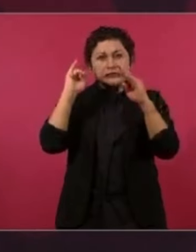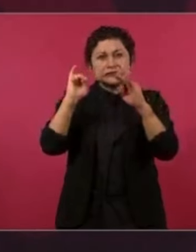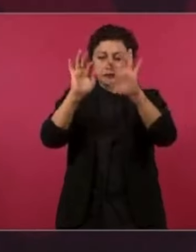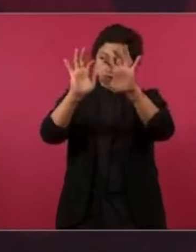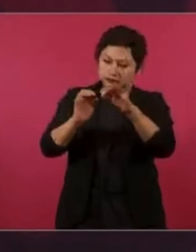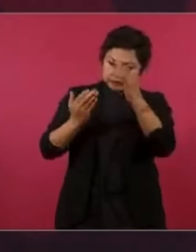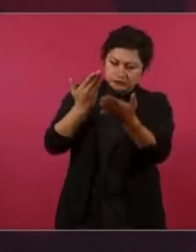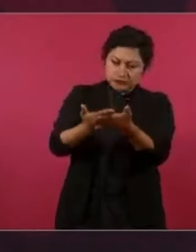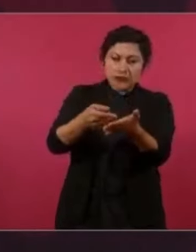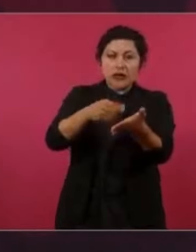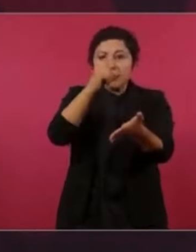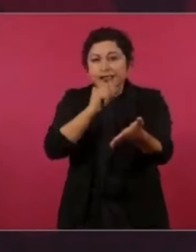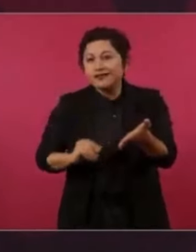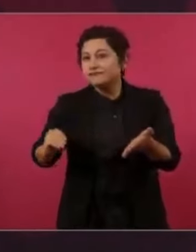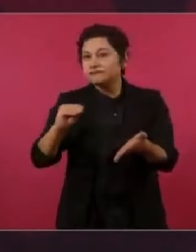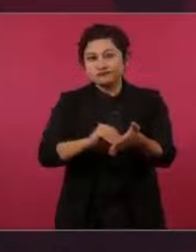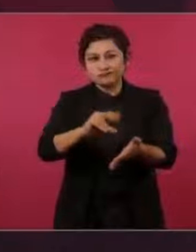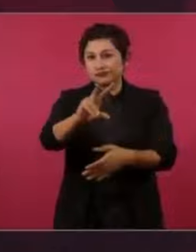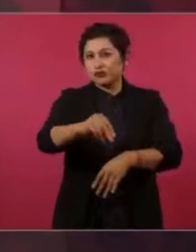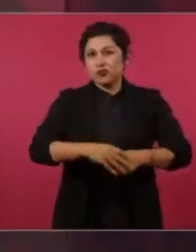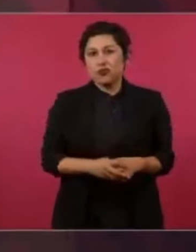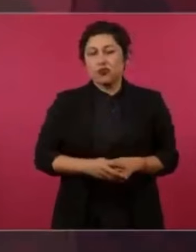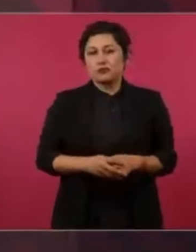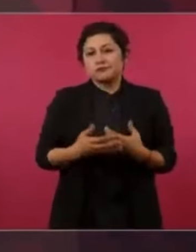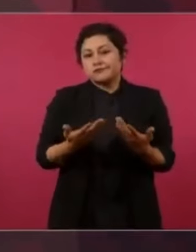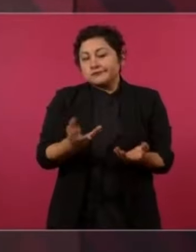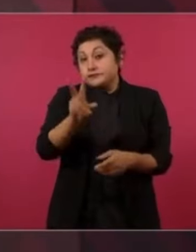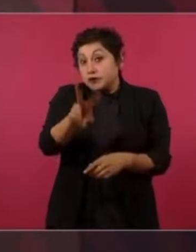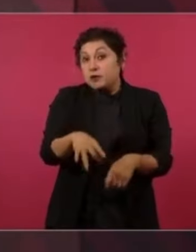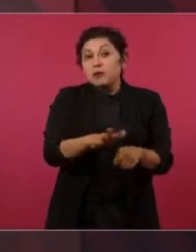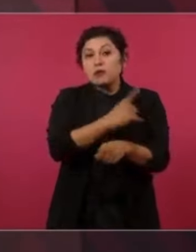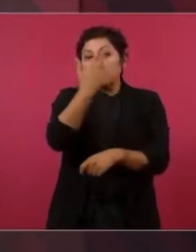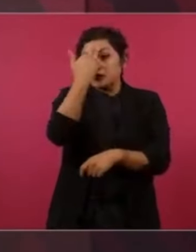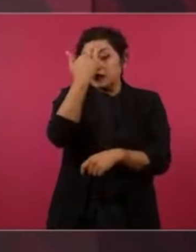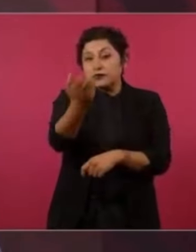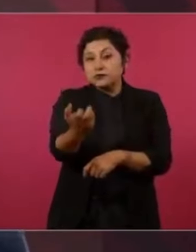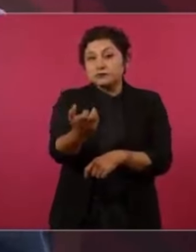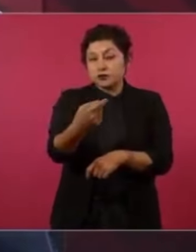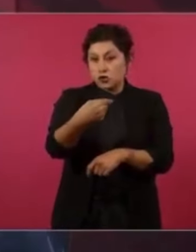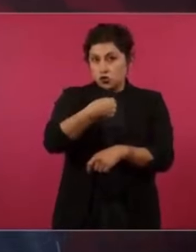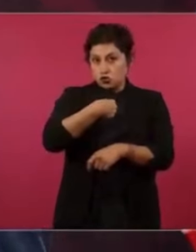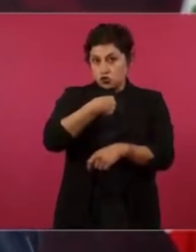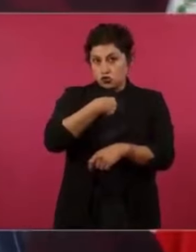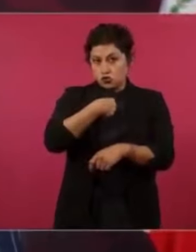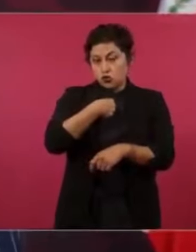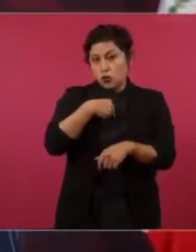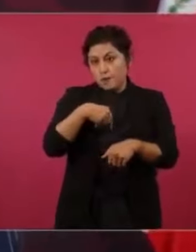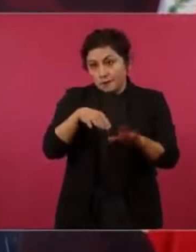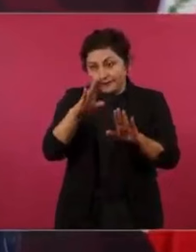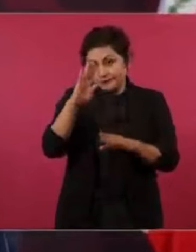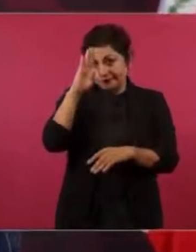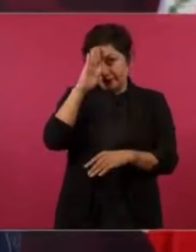Porque yo soy más partidario de que una mujer, un hombre que